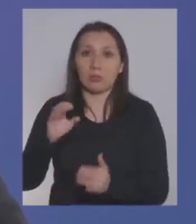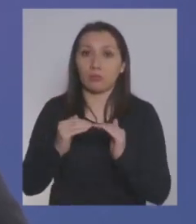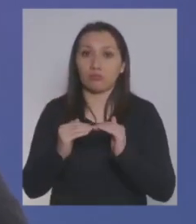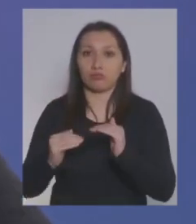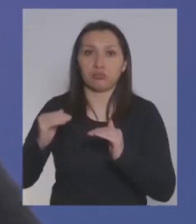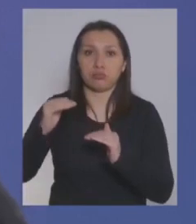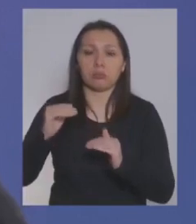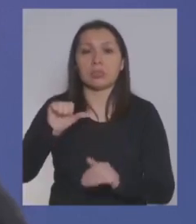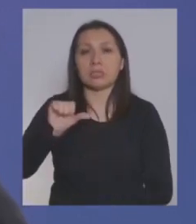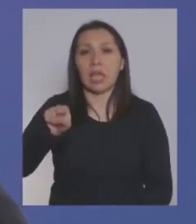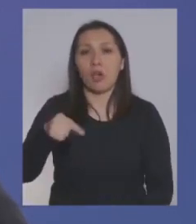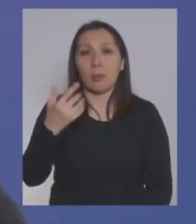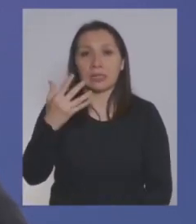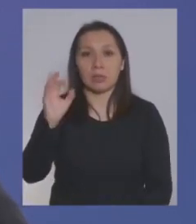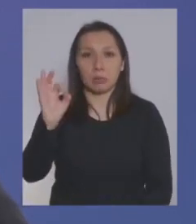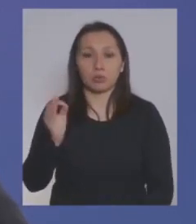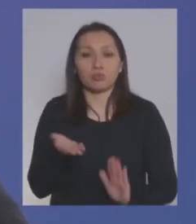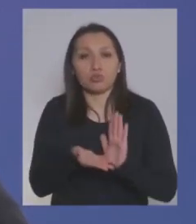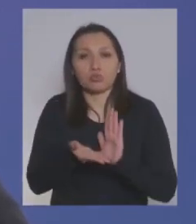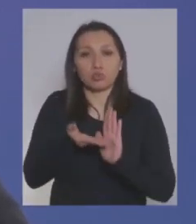importante 6,5%